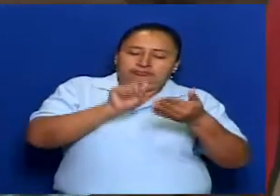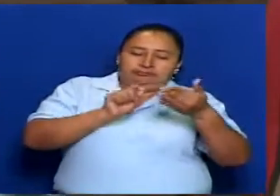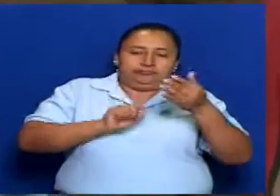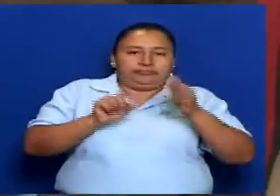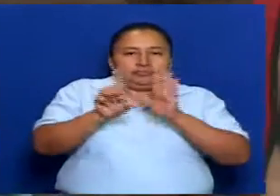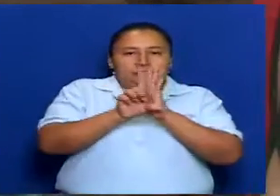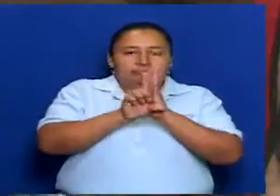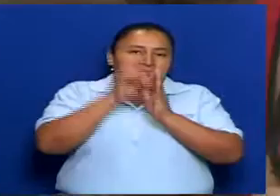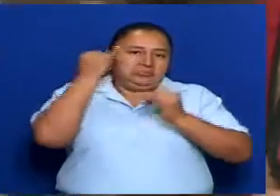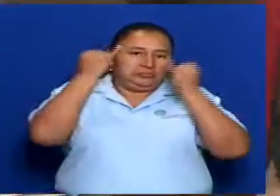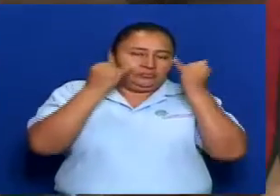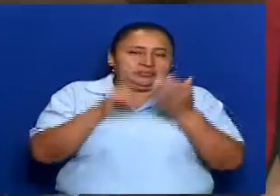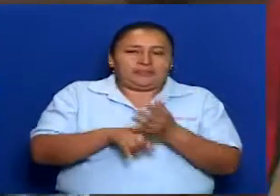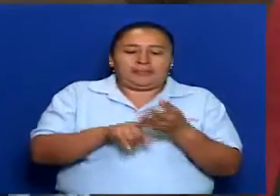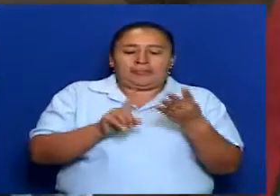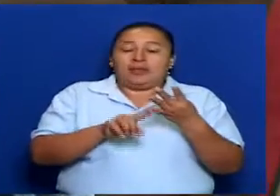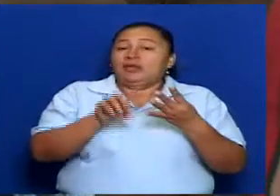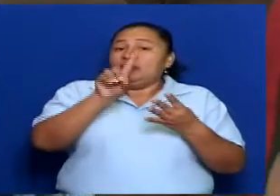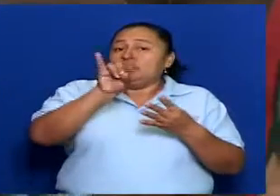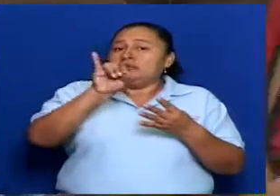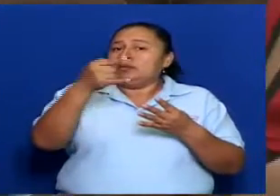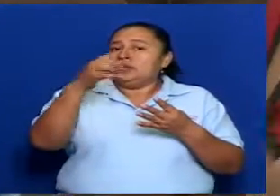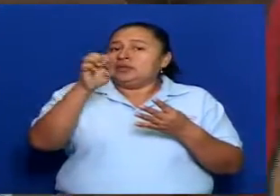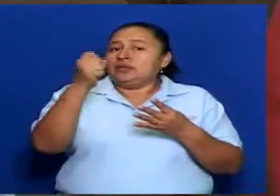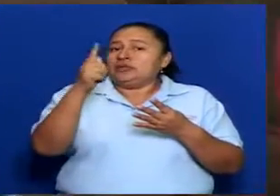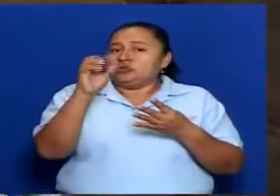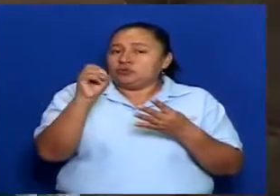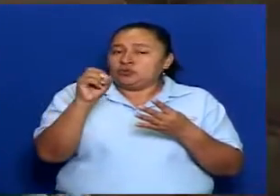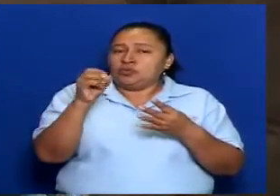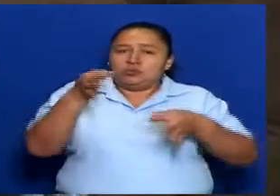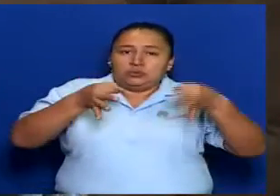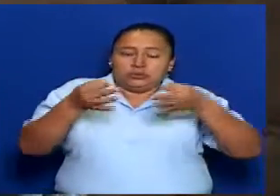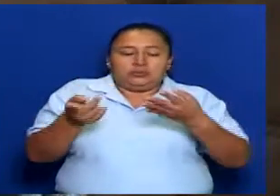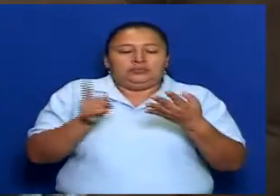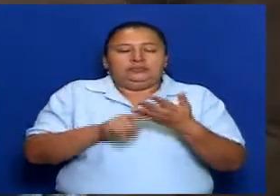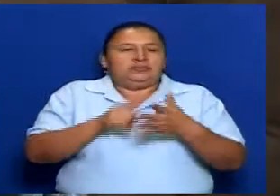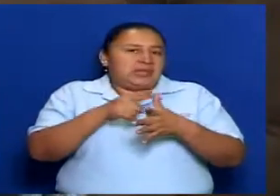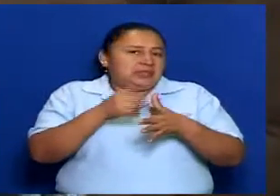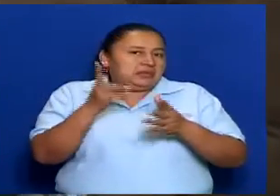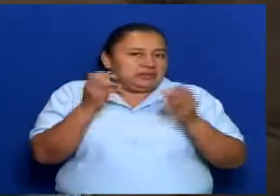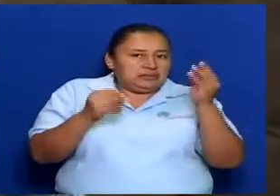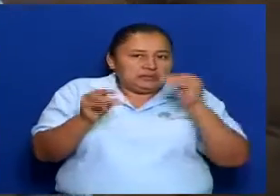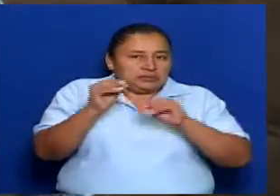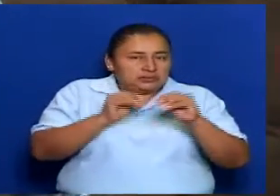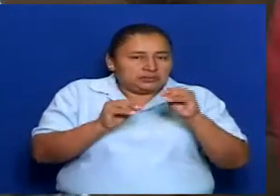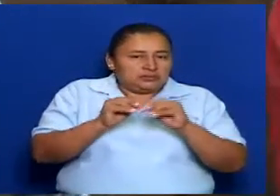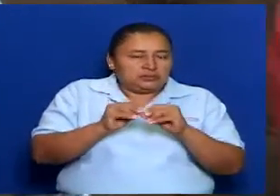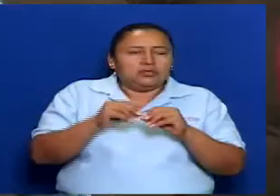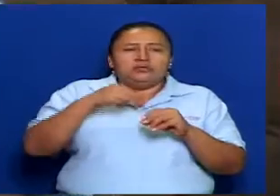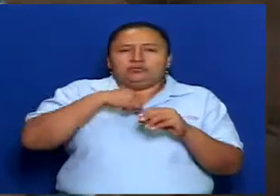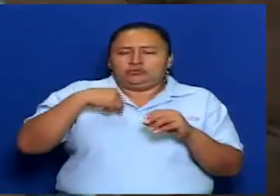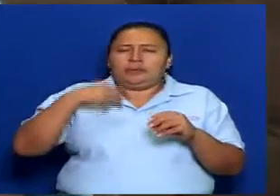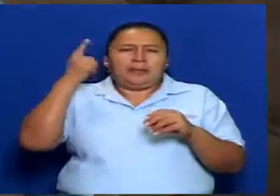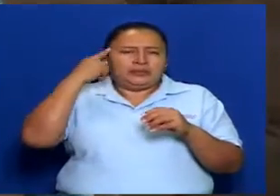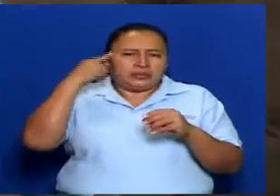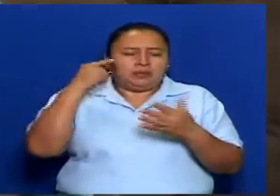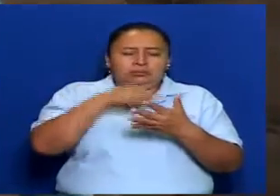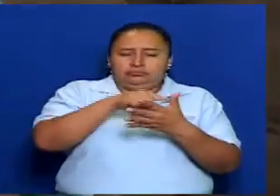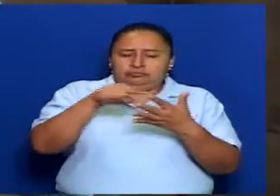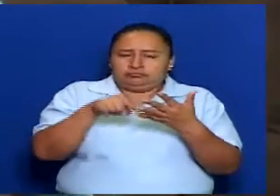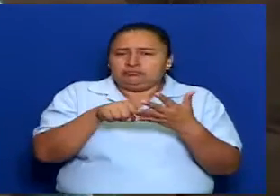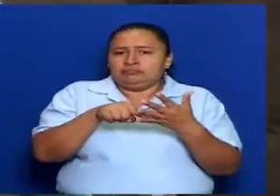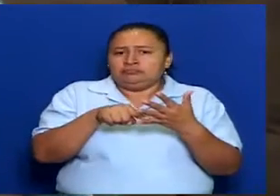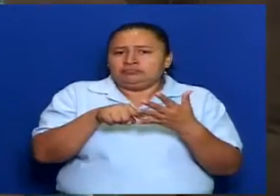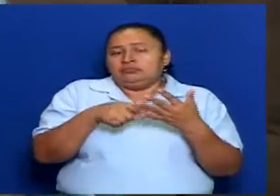el digesto jurídico, la parte administrativa. Nosotros consideramos que si